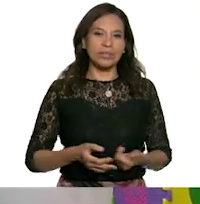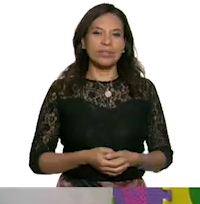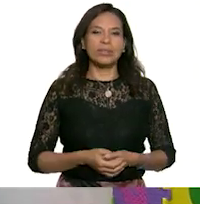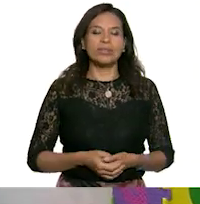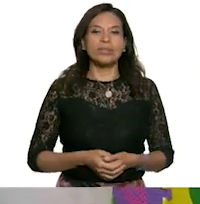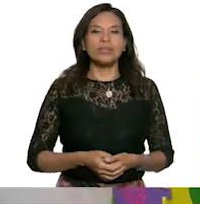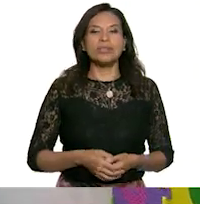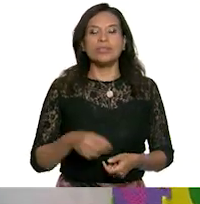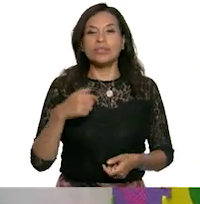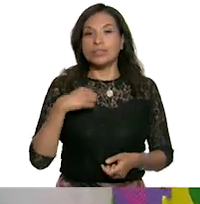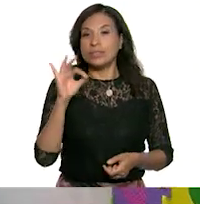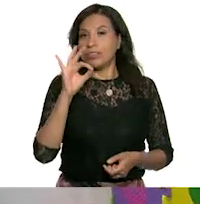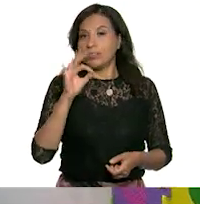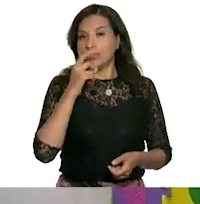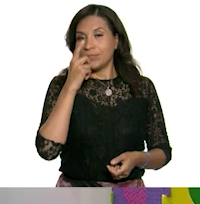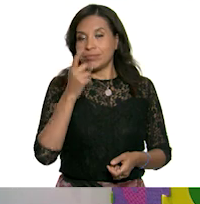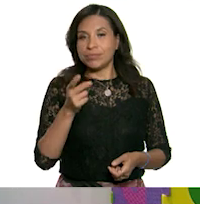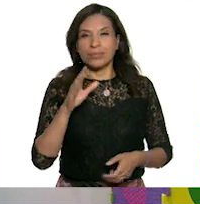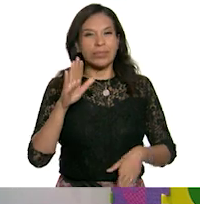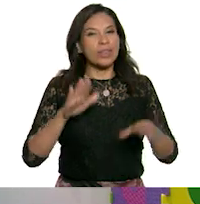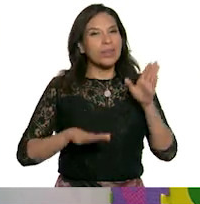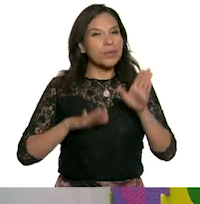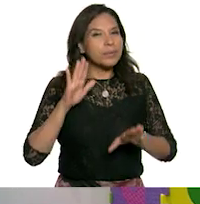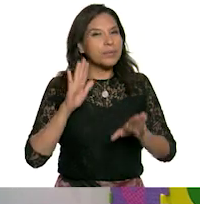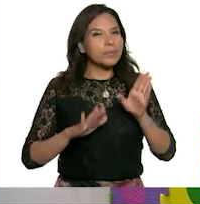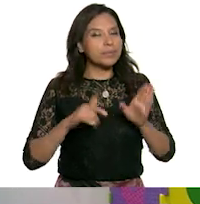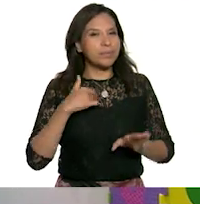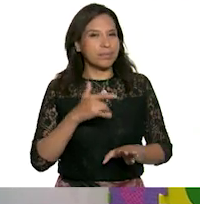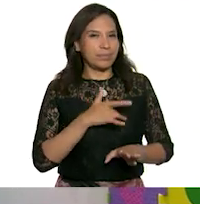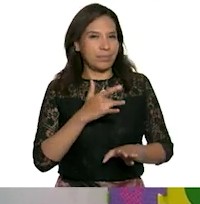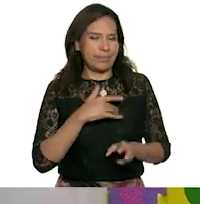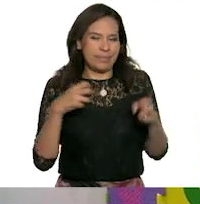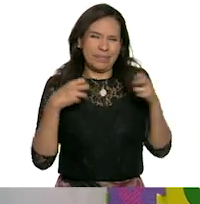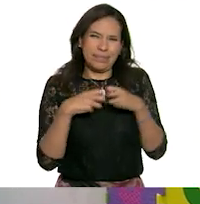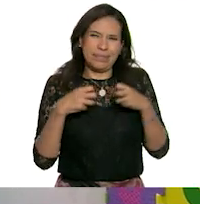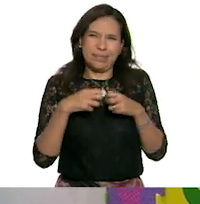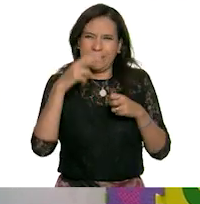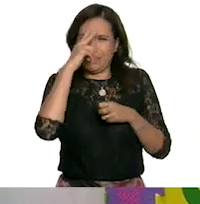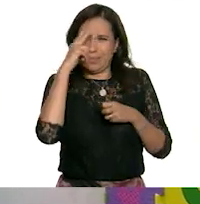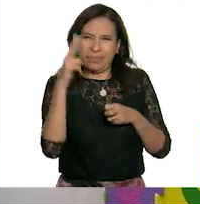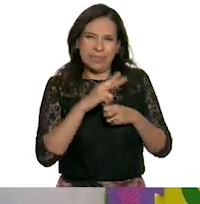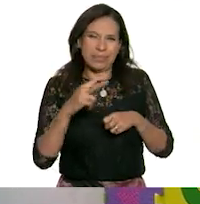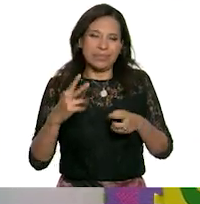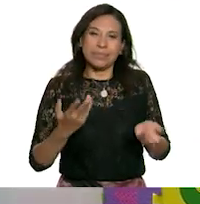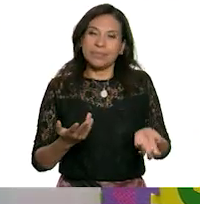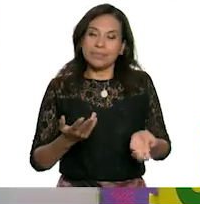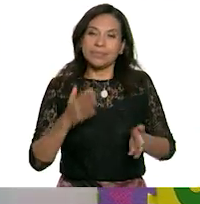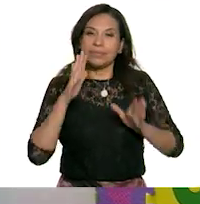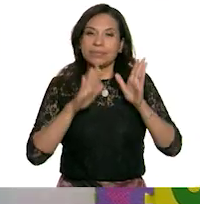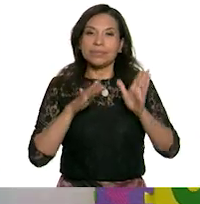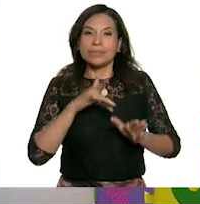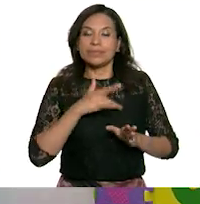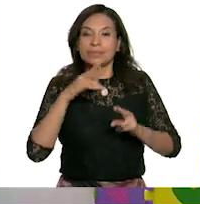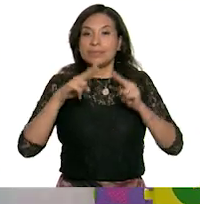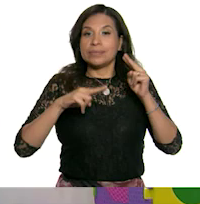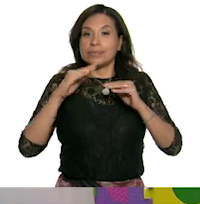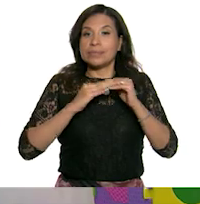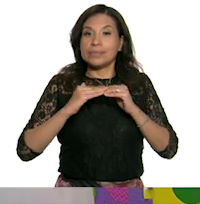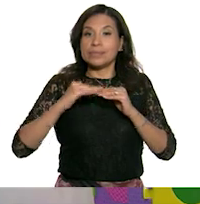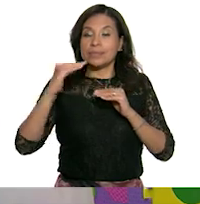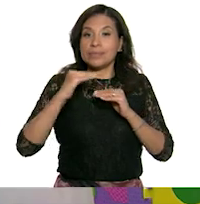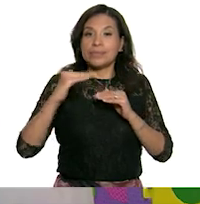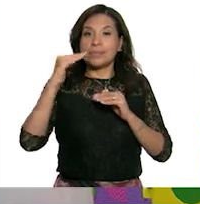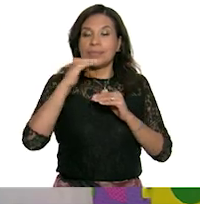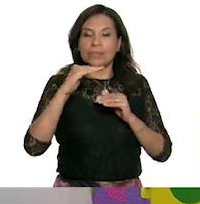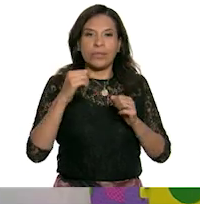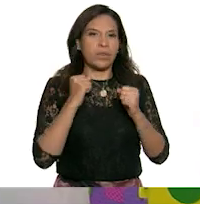yo me atrevería a decir que a veces hasta me da pánico el pánico entra en un nivel más alto que